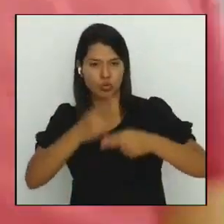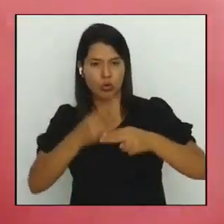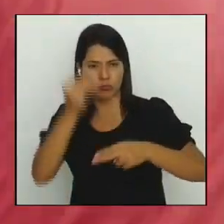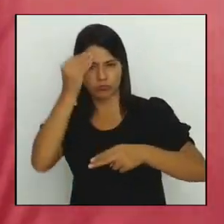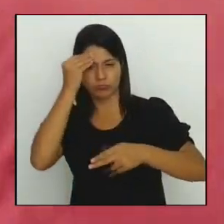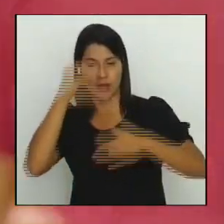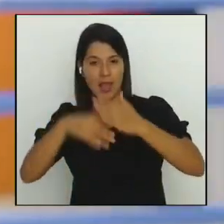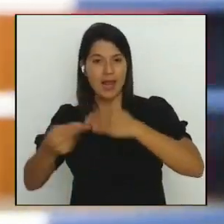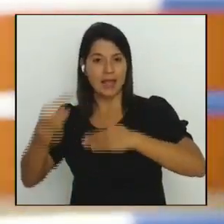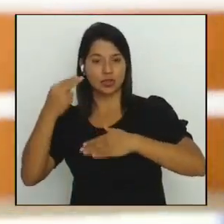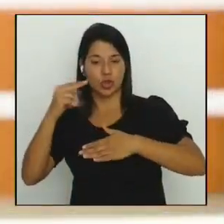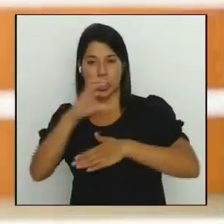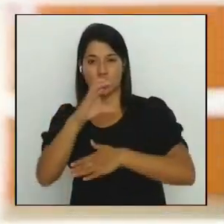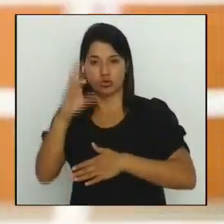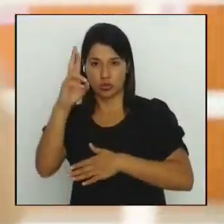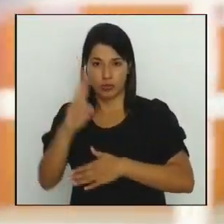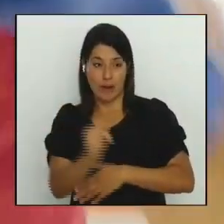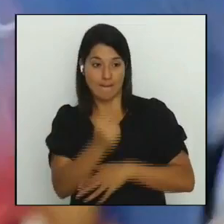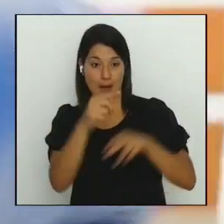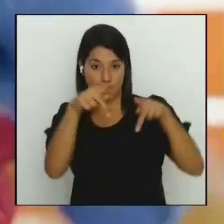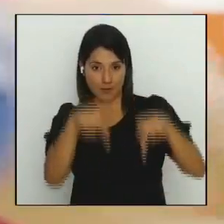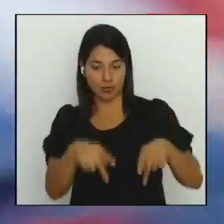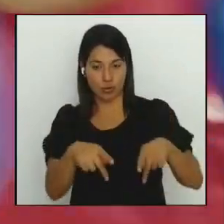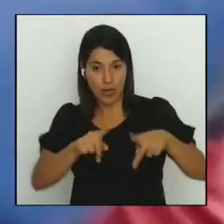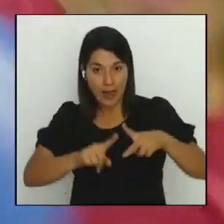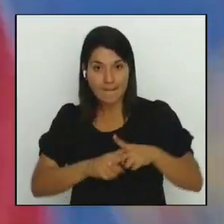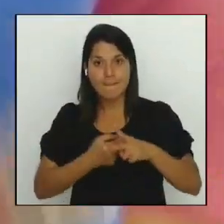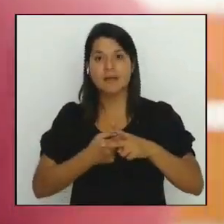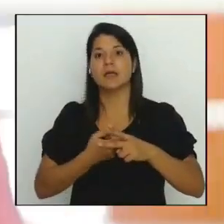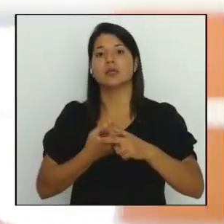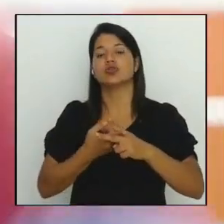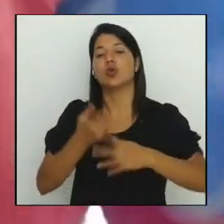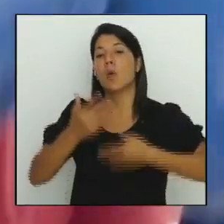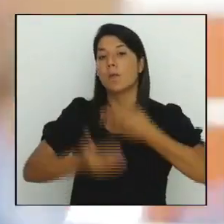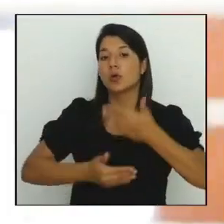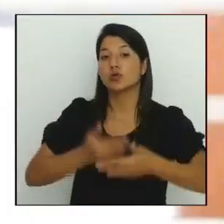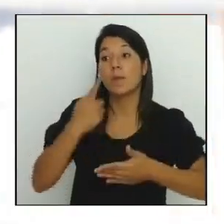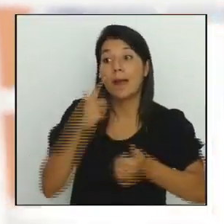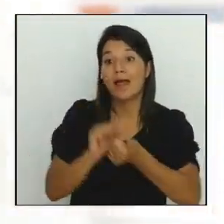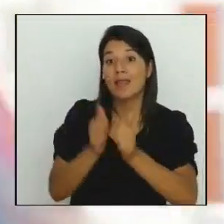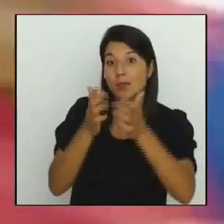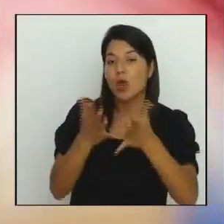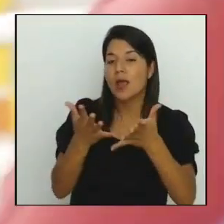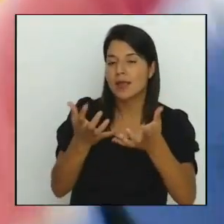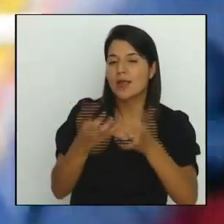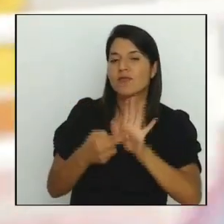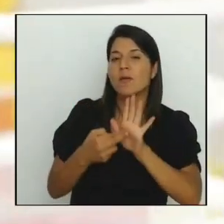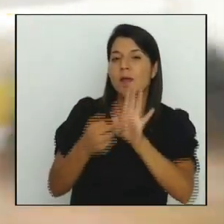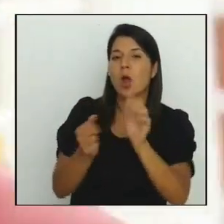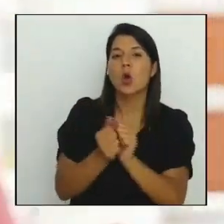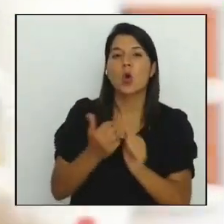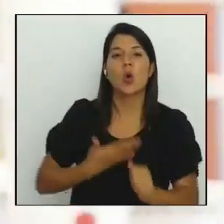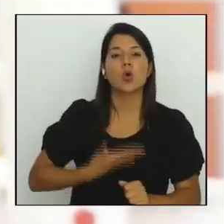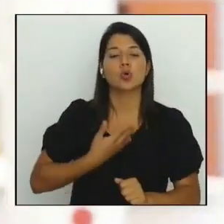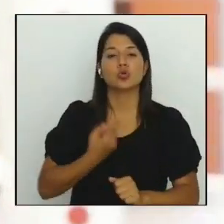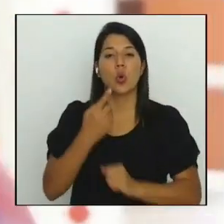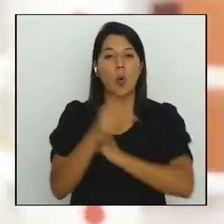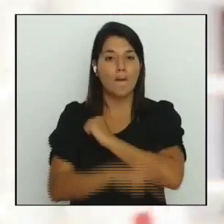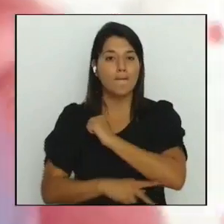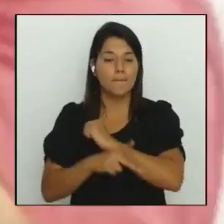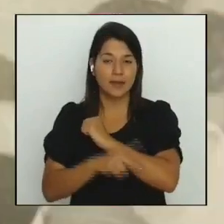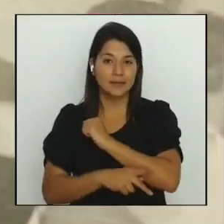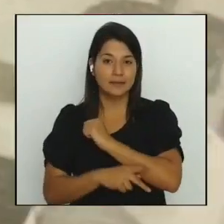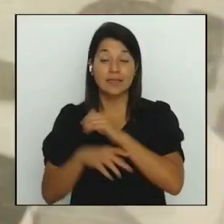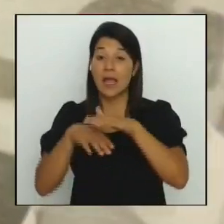pionero que allanó el camino para futuras generaciones de atletas que aspiran a representar con orgullo a un país en los escenarios más